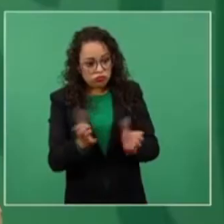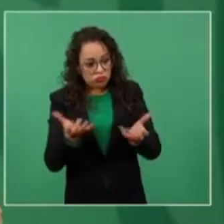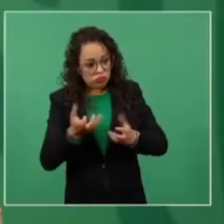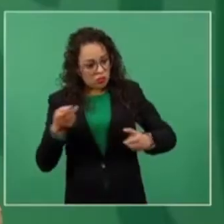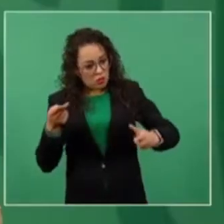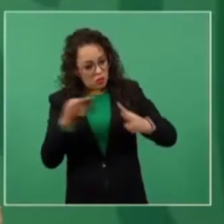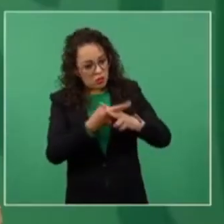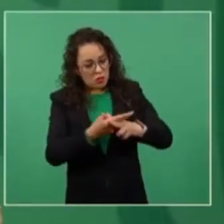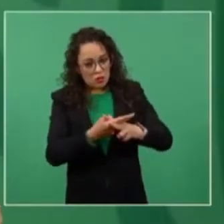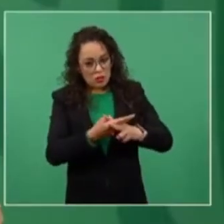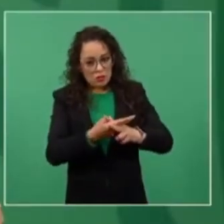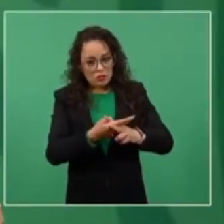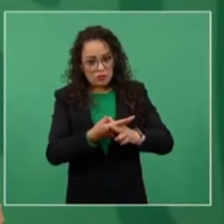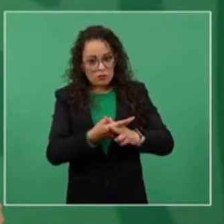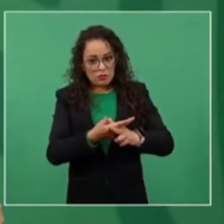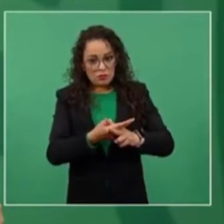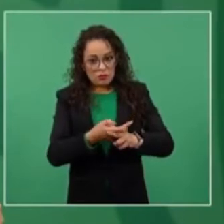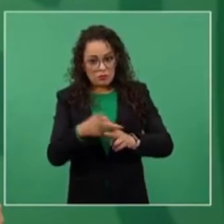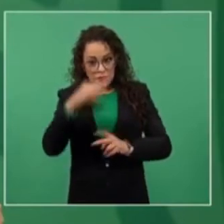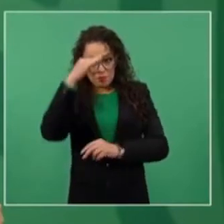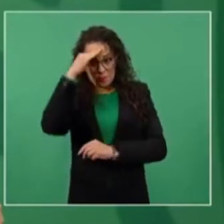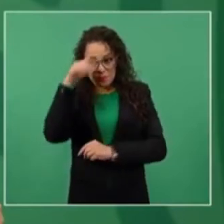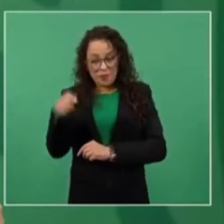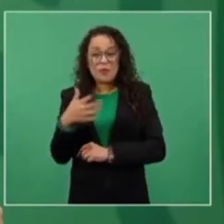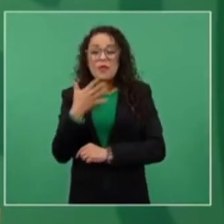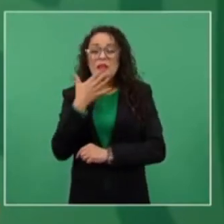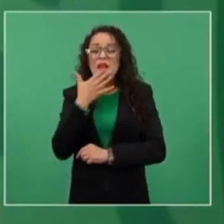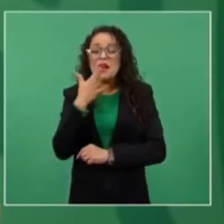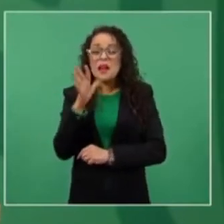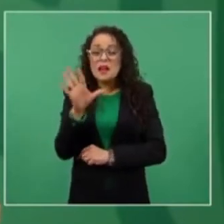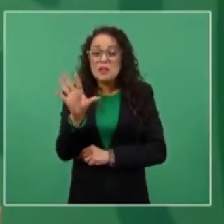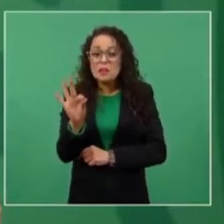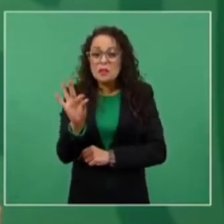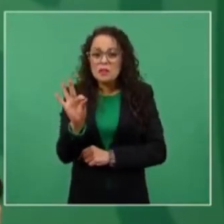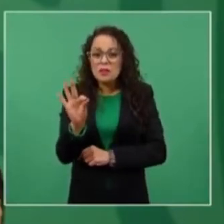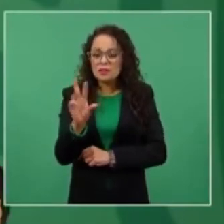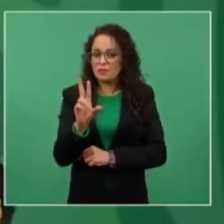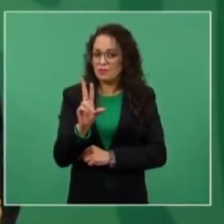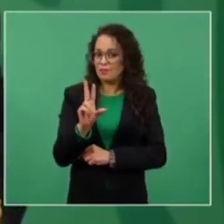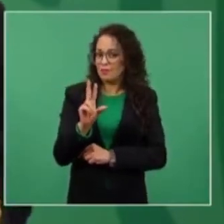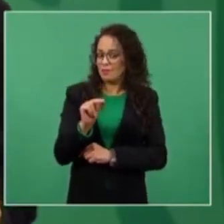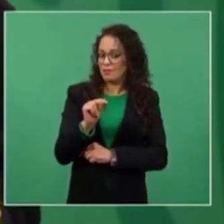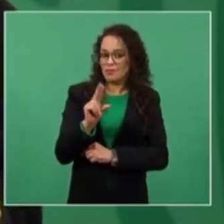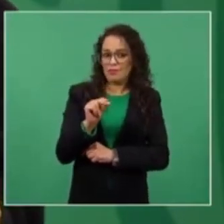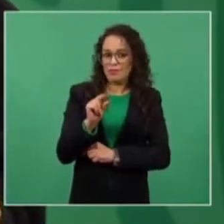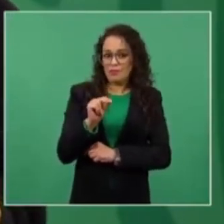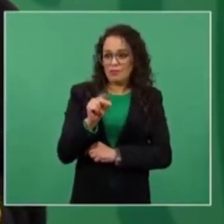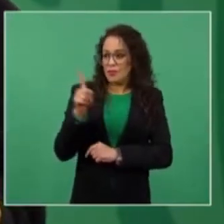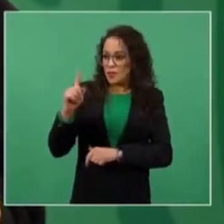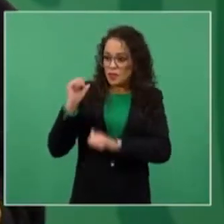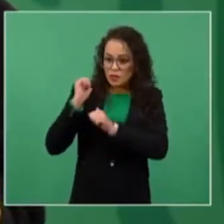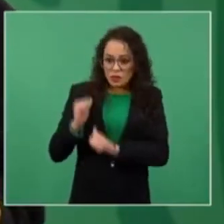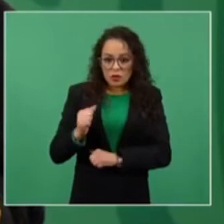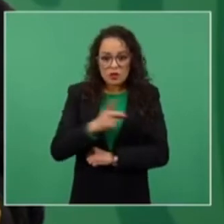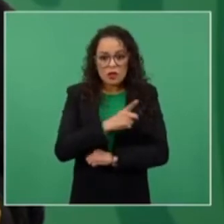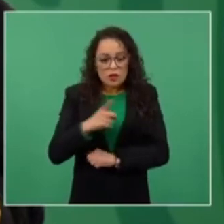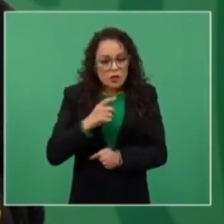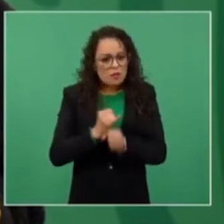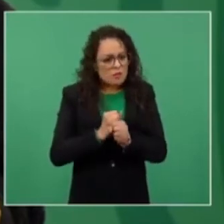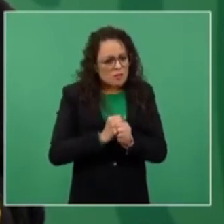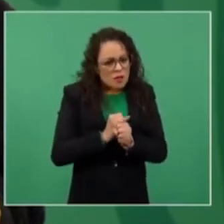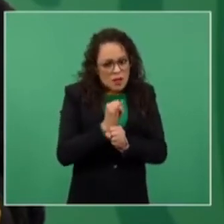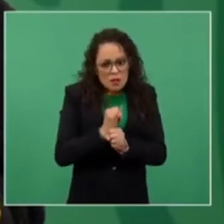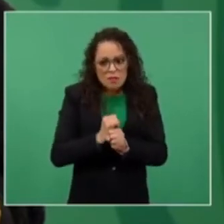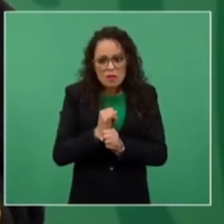un asunto menor hay que ver los antecedentes y la autoridad tiene que investigar y castigar